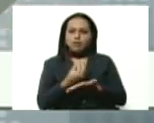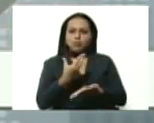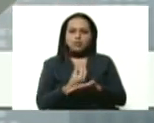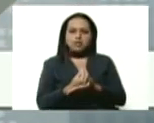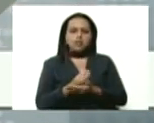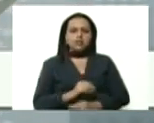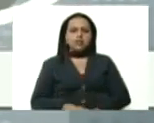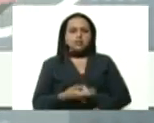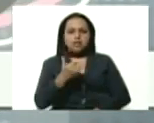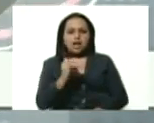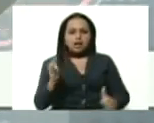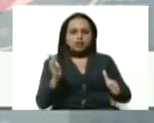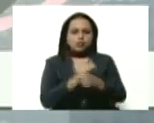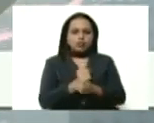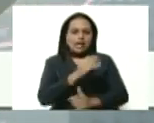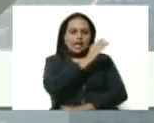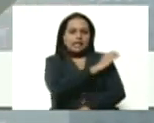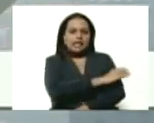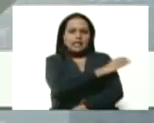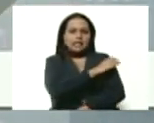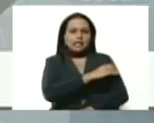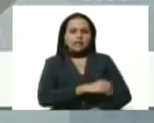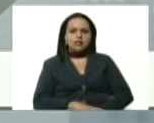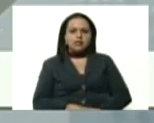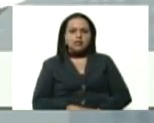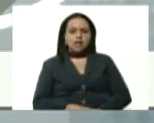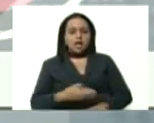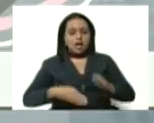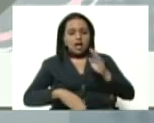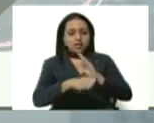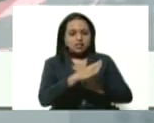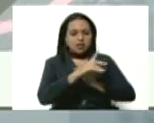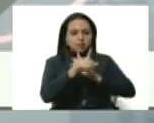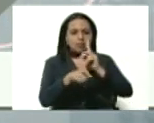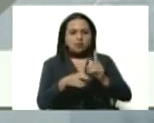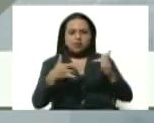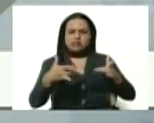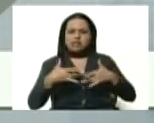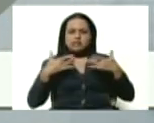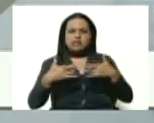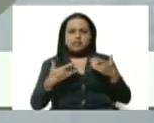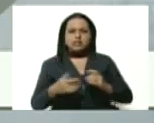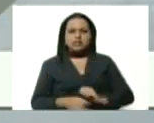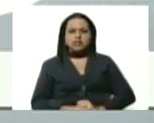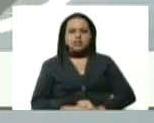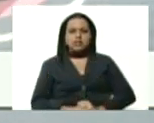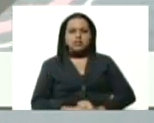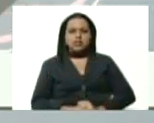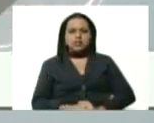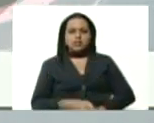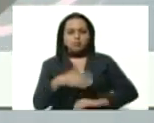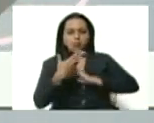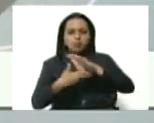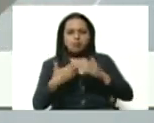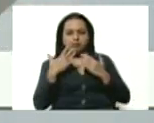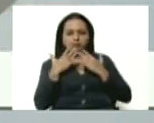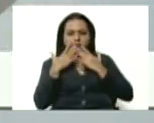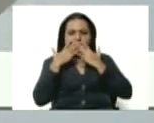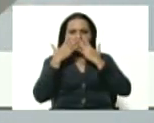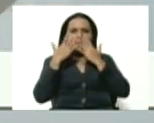captado en una clínica privada a la que consultó por presentar insuficiencia respiratoria